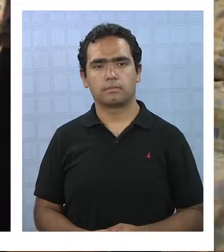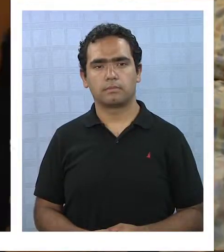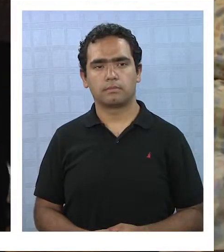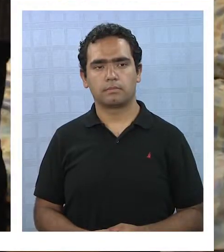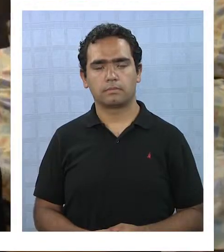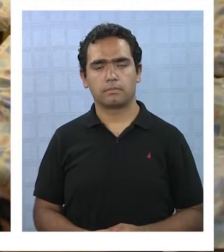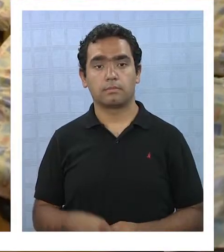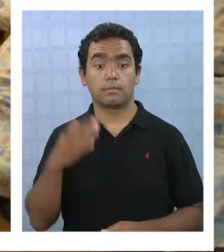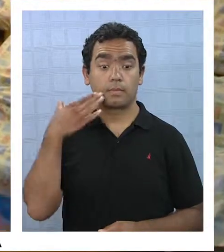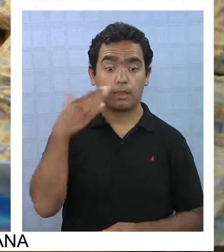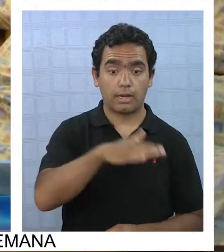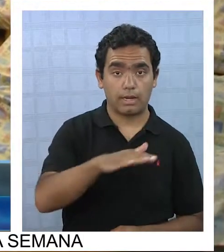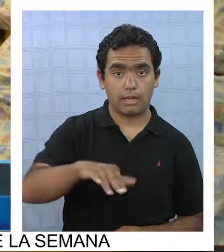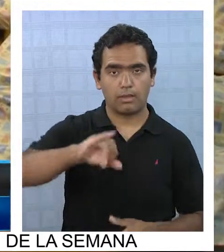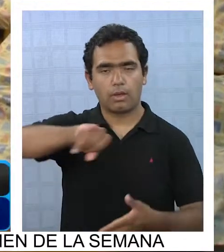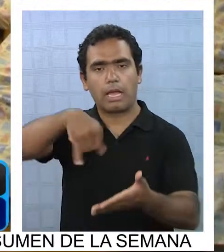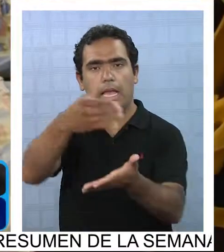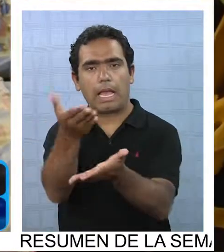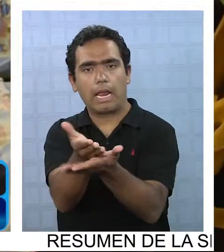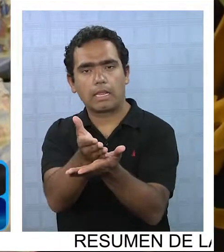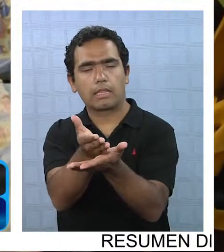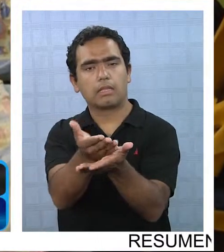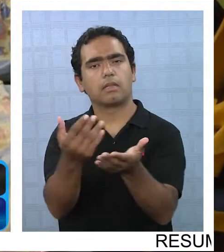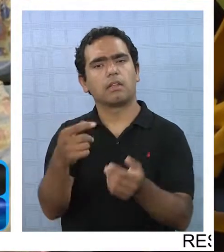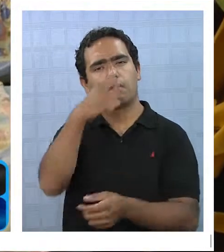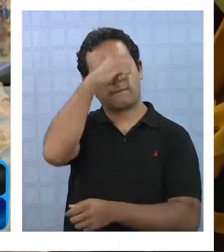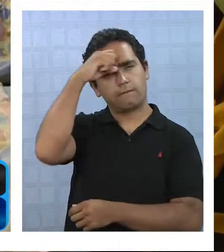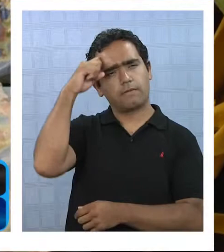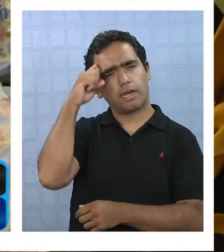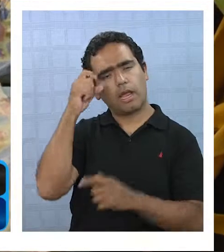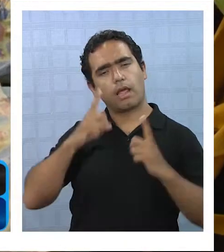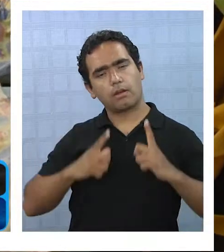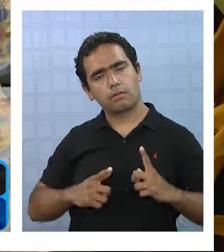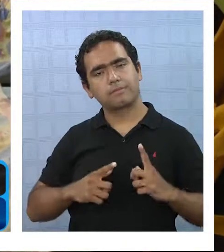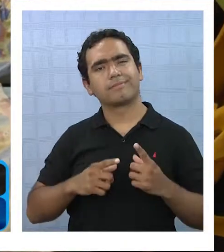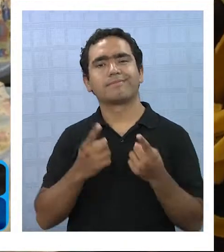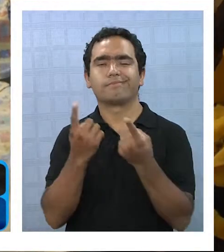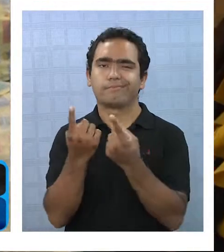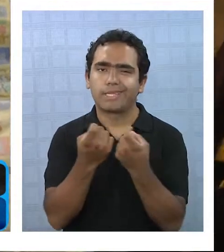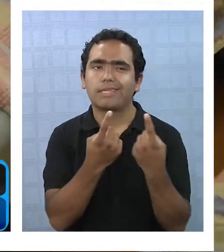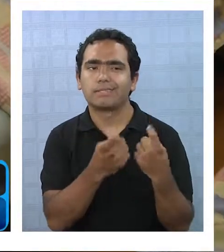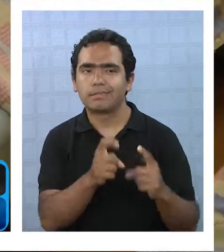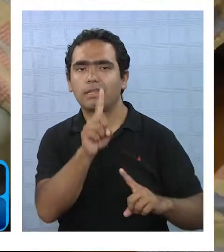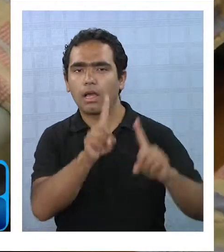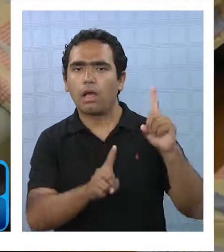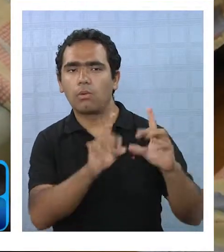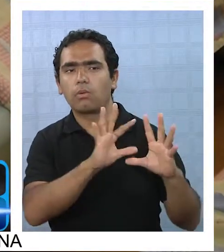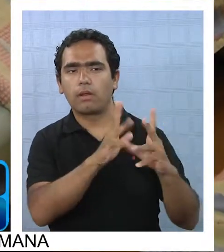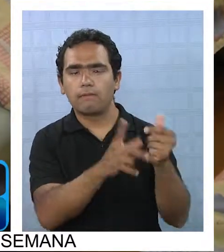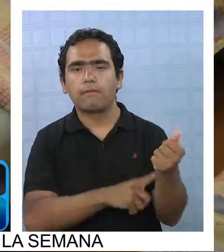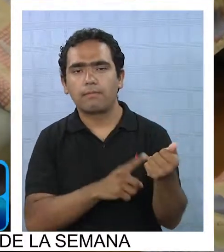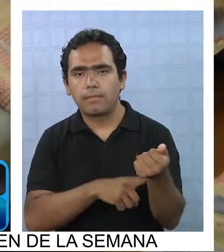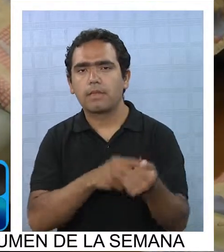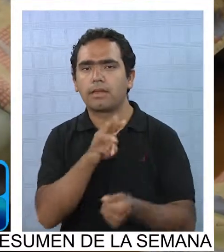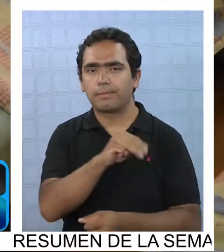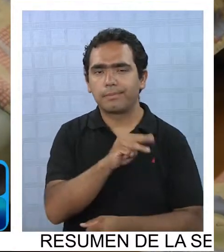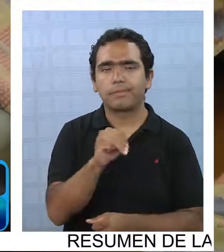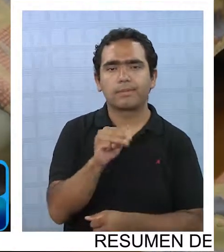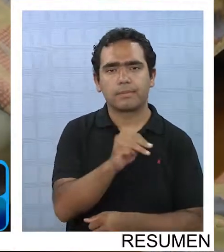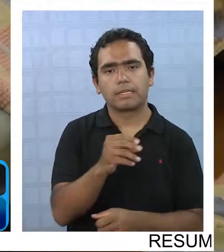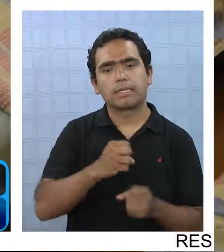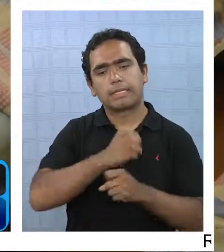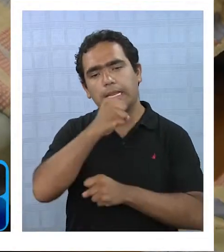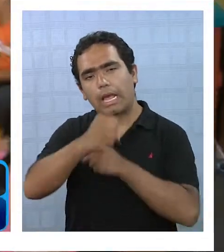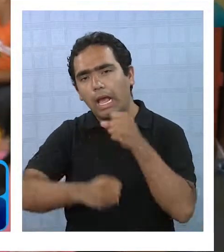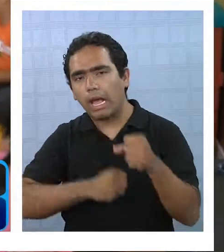Enviar a sus hijos a los jardines infantiles durante el verano es una necesidad para muchas familias y madres que trabajan todo